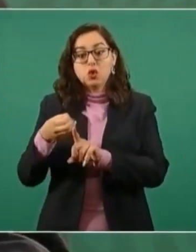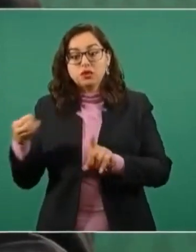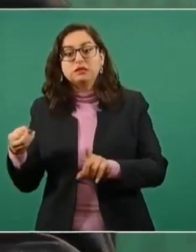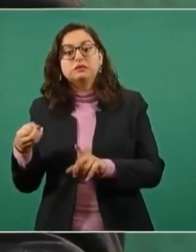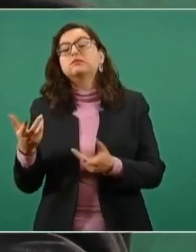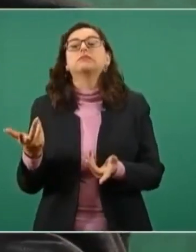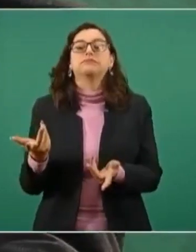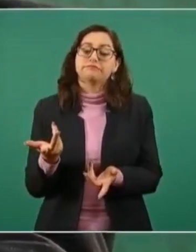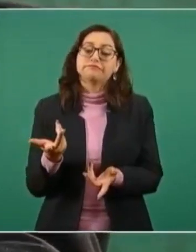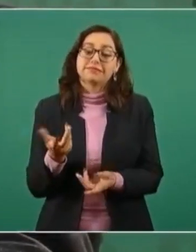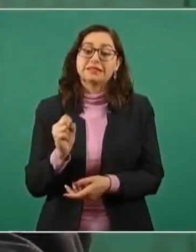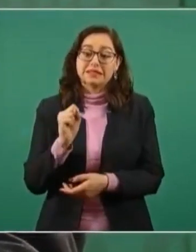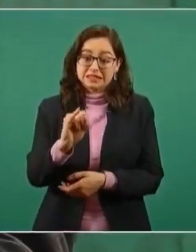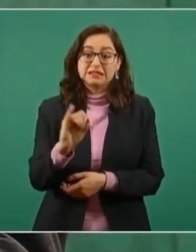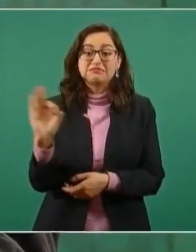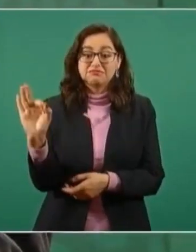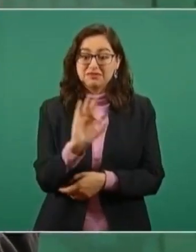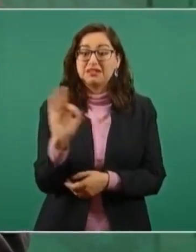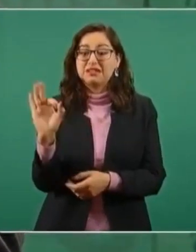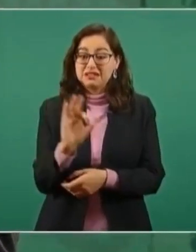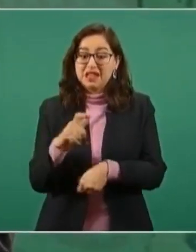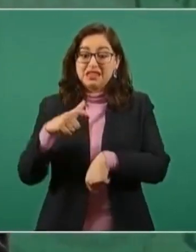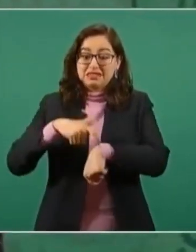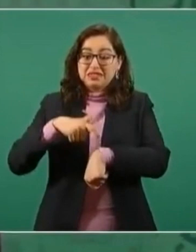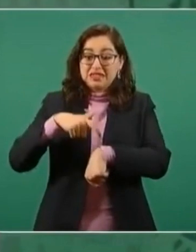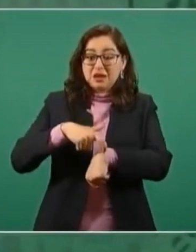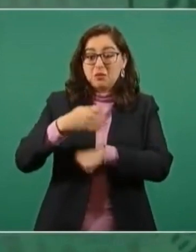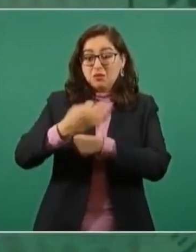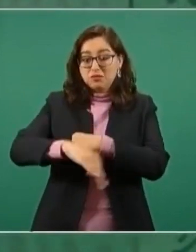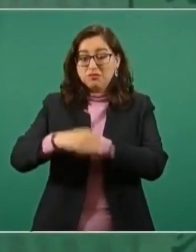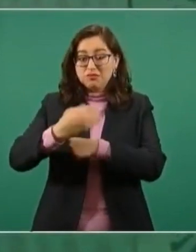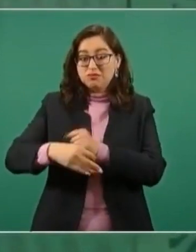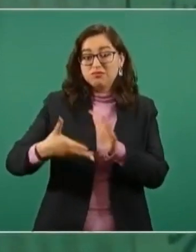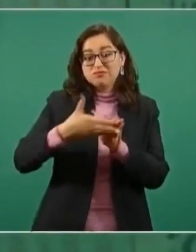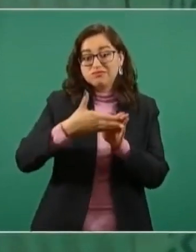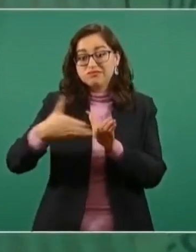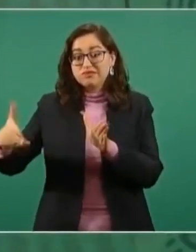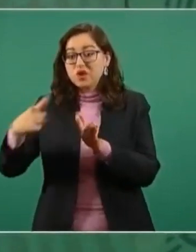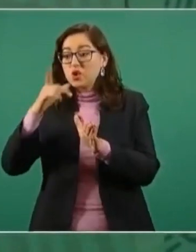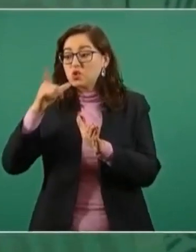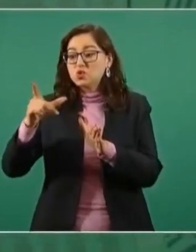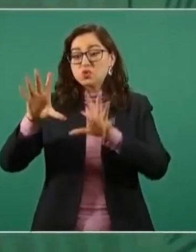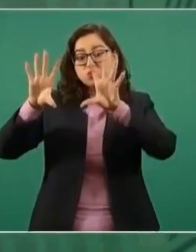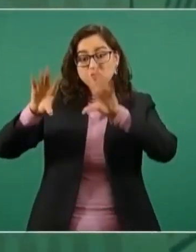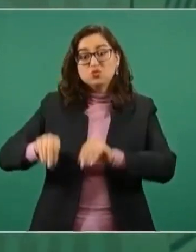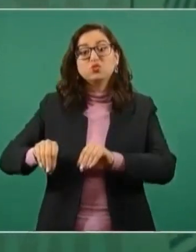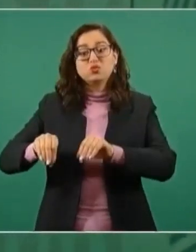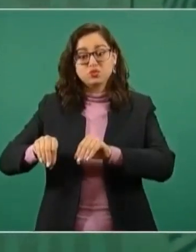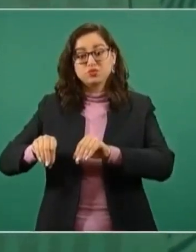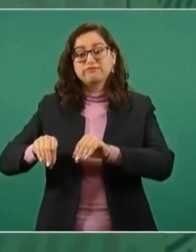periódicos